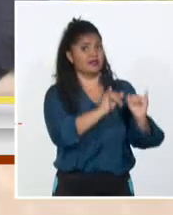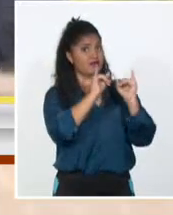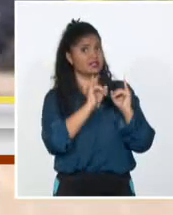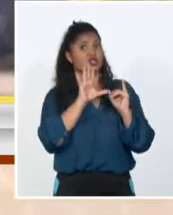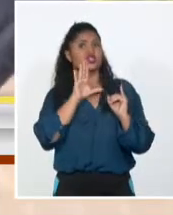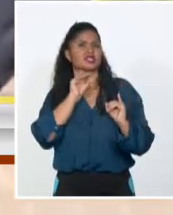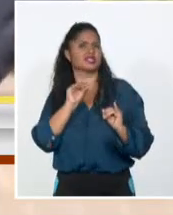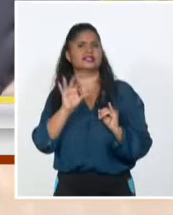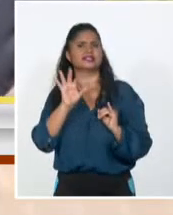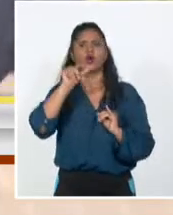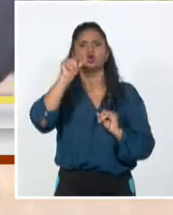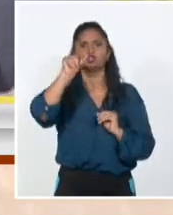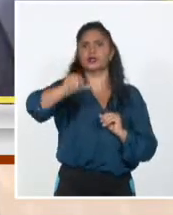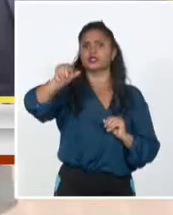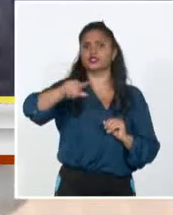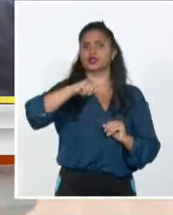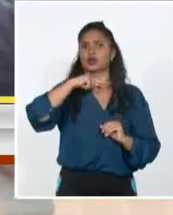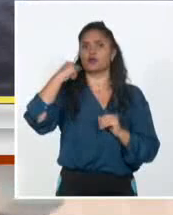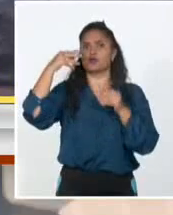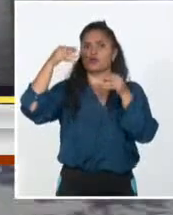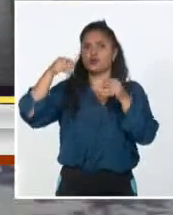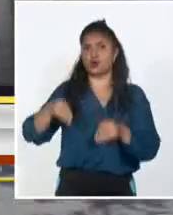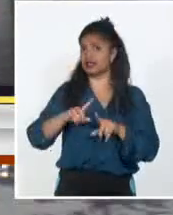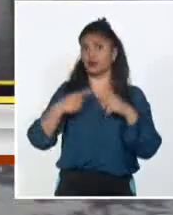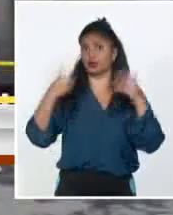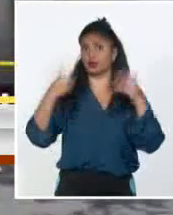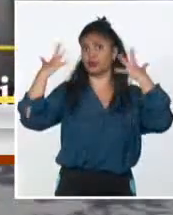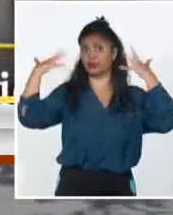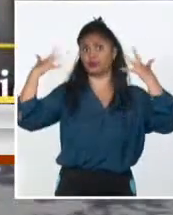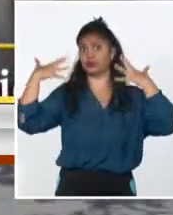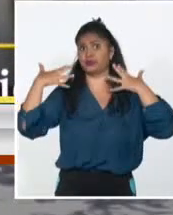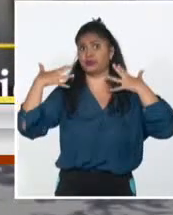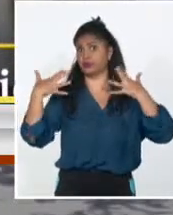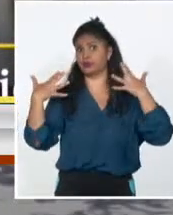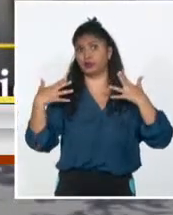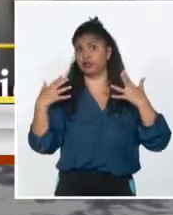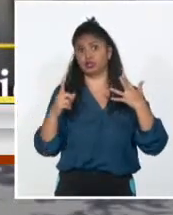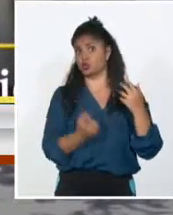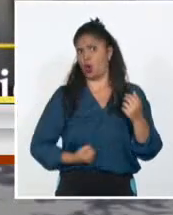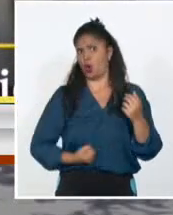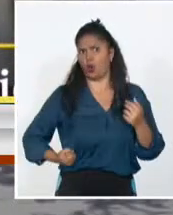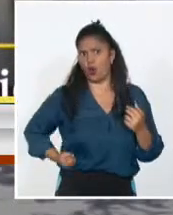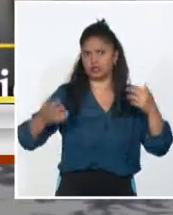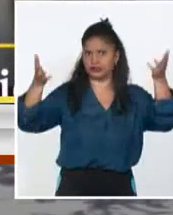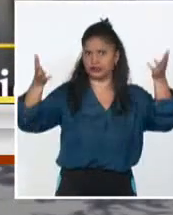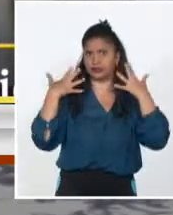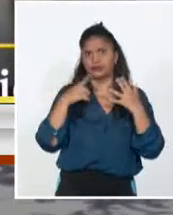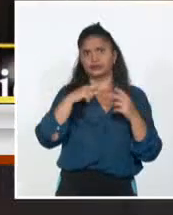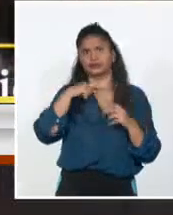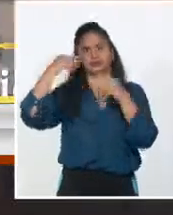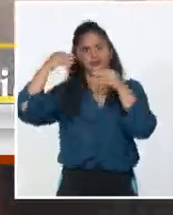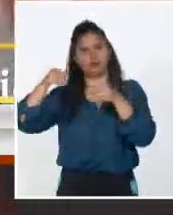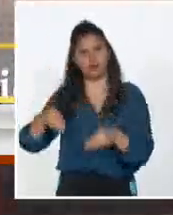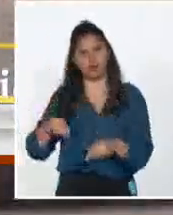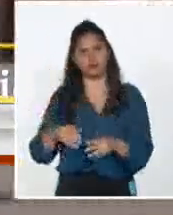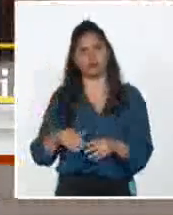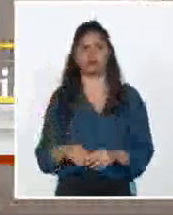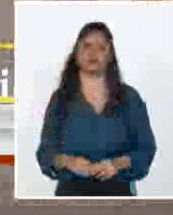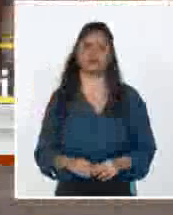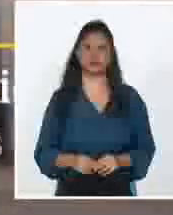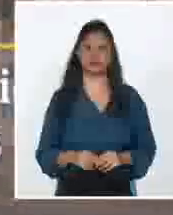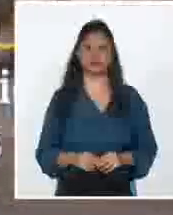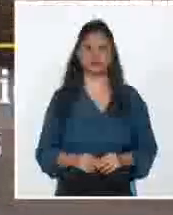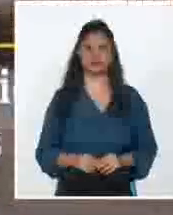personas en Coahuila, a pesar de que la ola finalizó desde hace una semana y la columna del termómetro ha bajado hasta 26